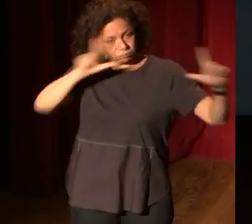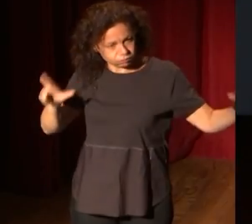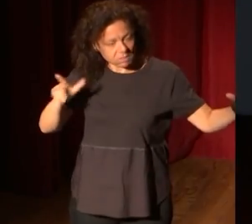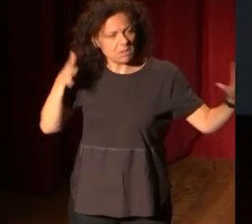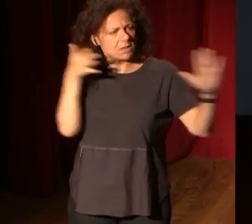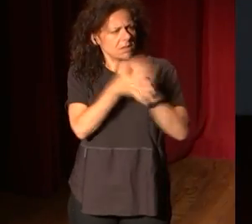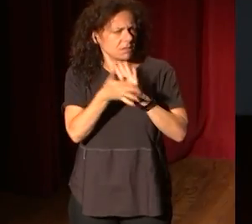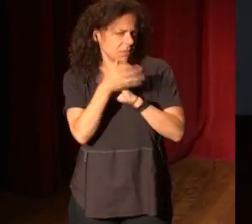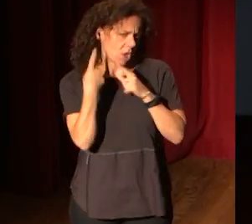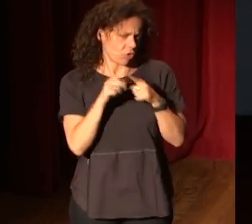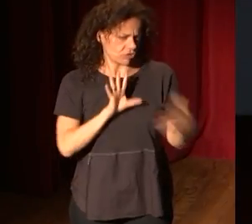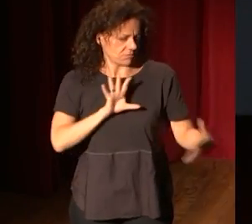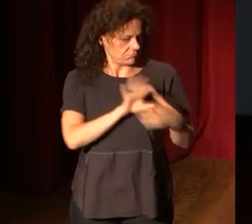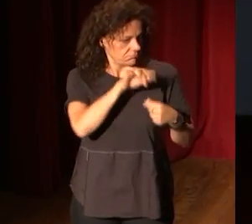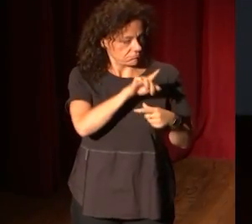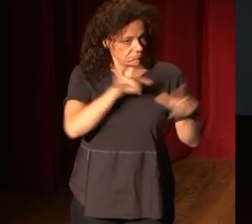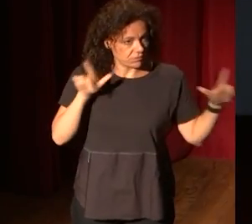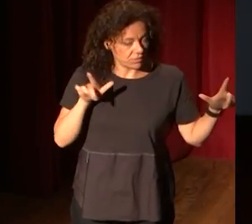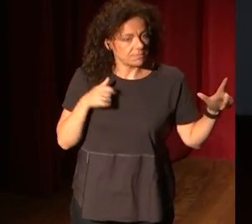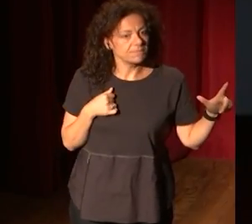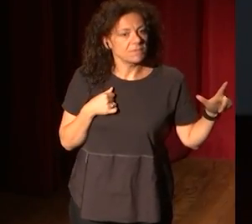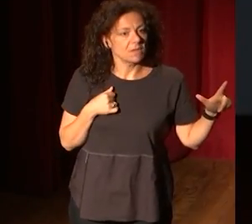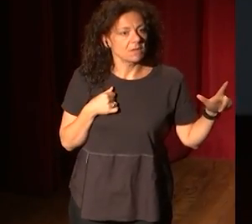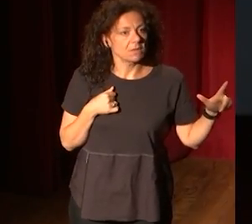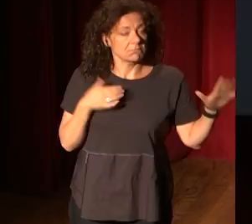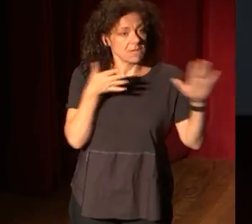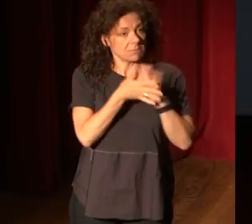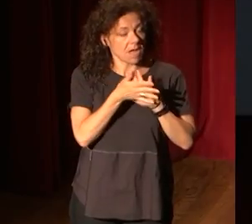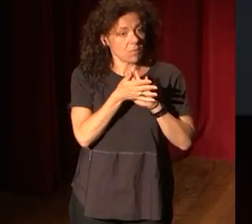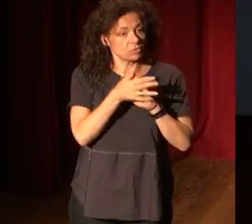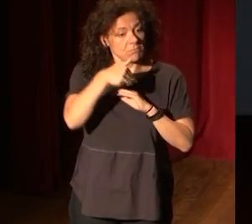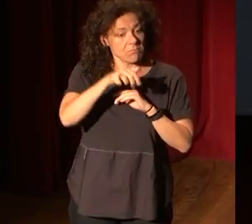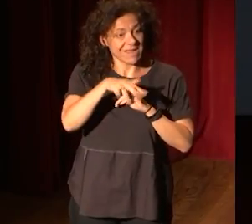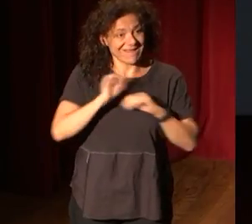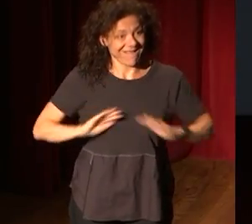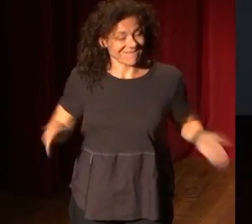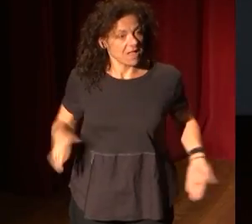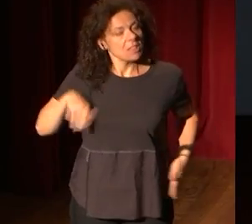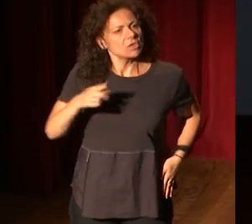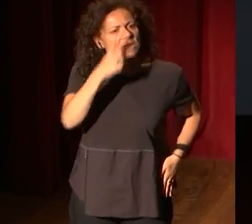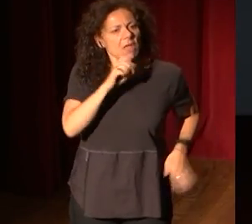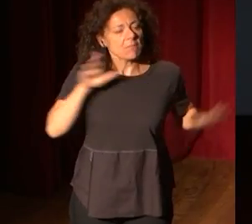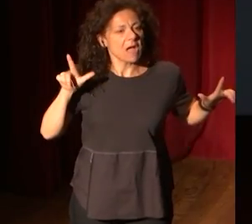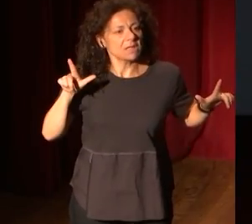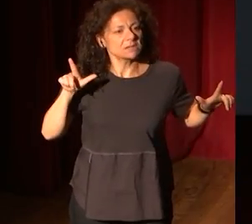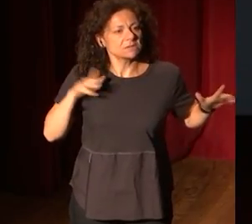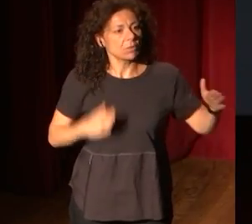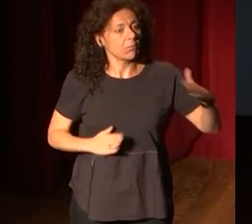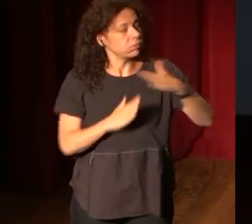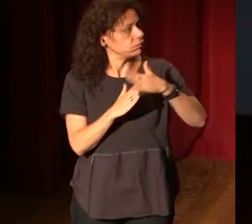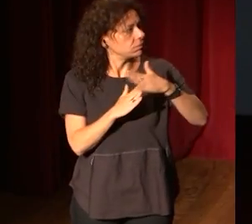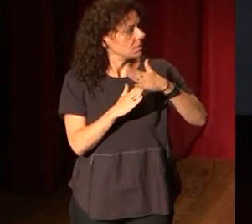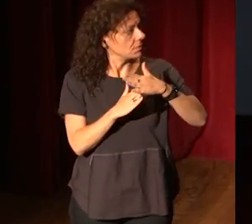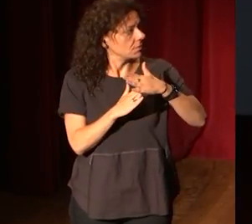¿vale? Y pusimos las meninas. Y entonces, la imagen se quedó en el búcaro,